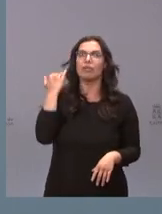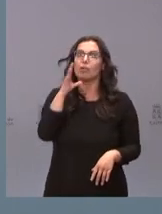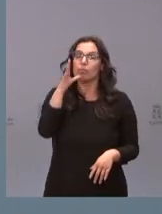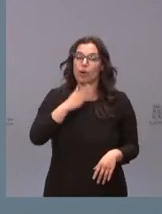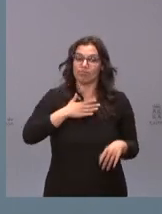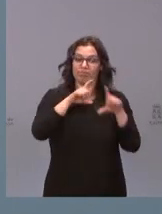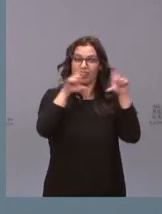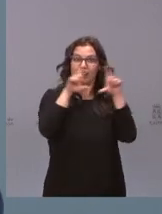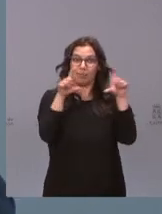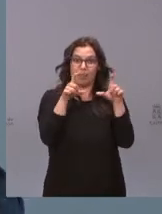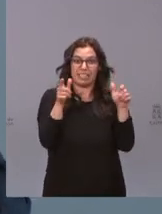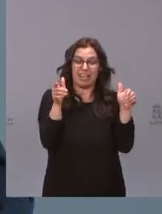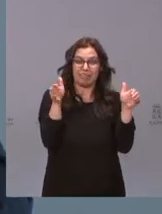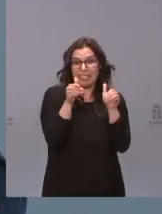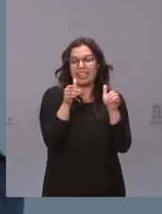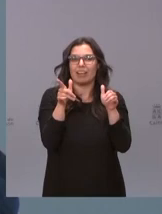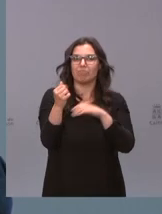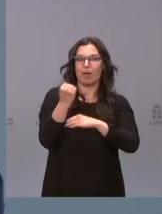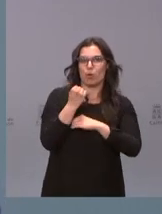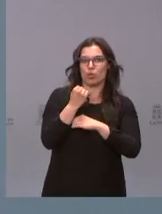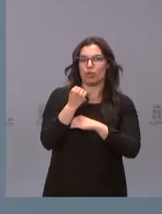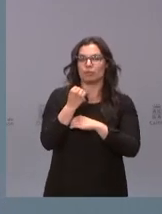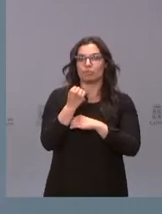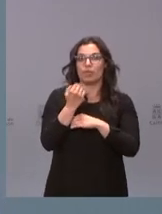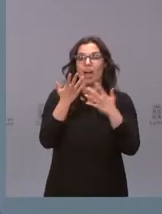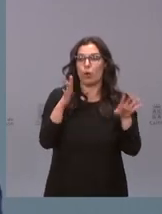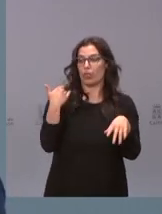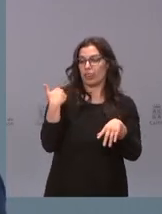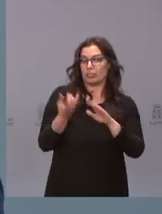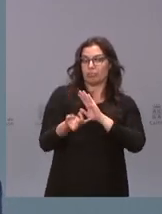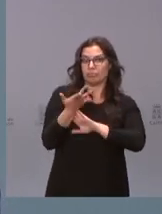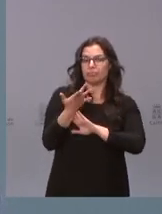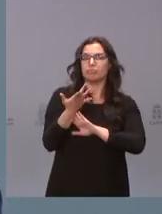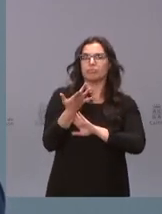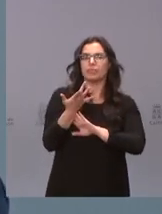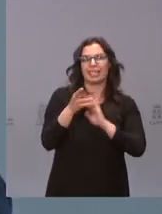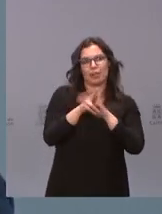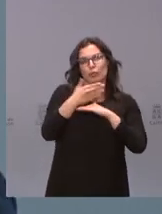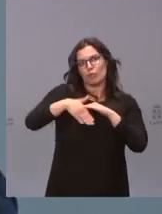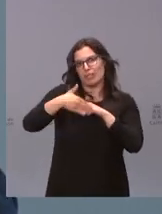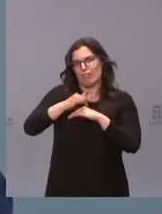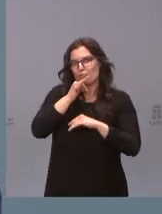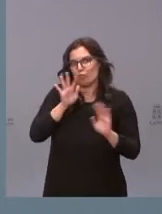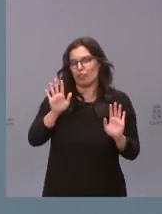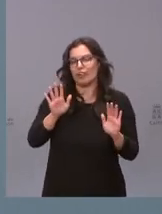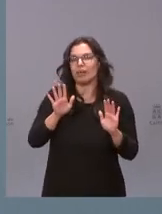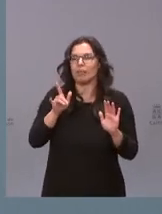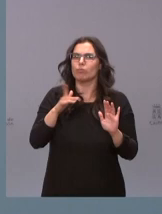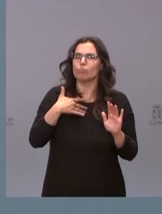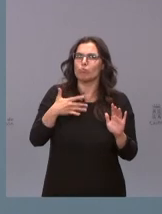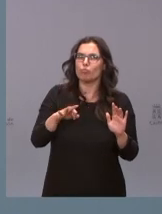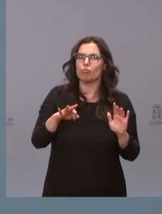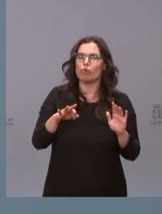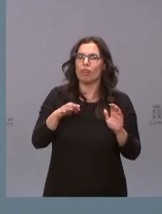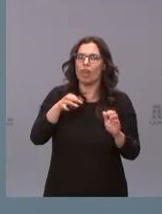empresa de biotec, que a pesar de su reciente creación y sus todavía limitados recursos, está en condición de